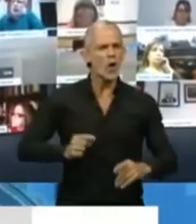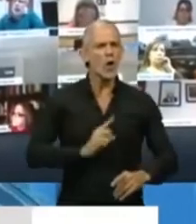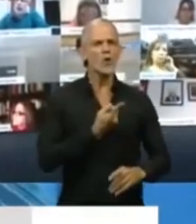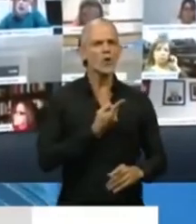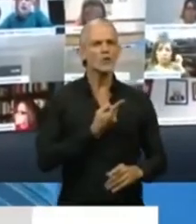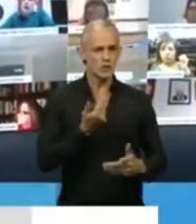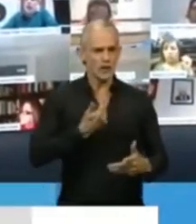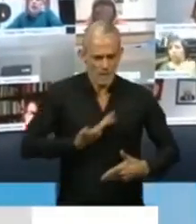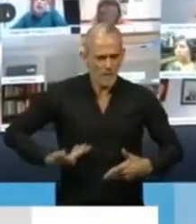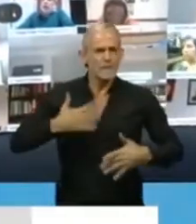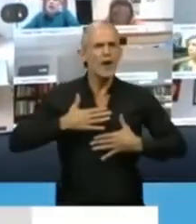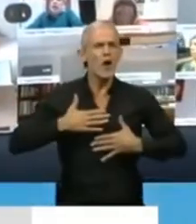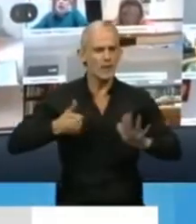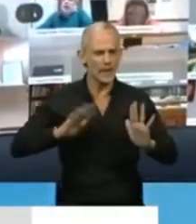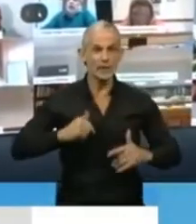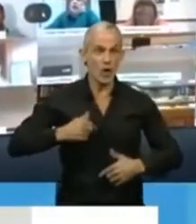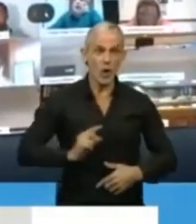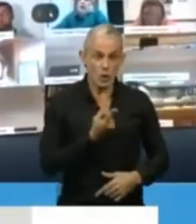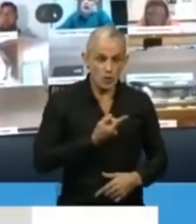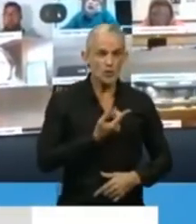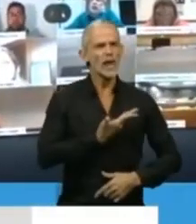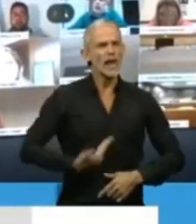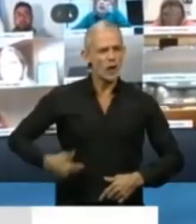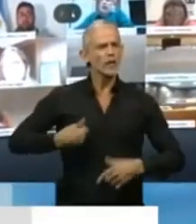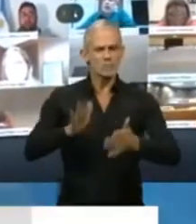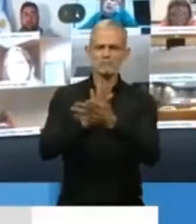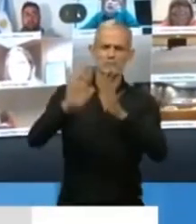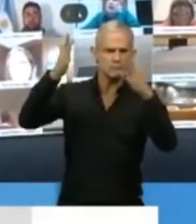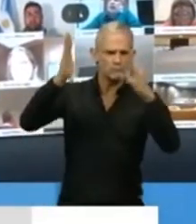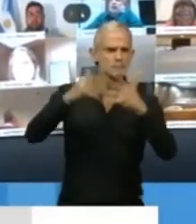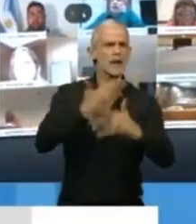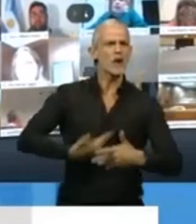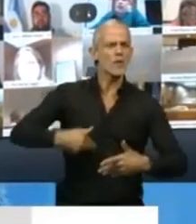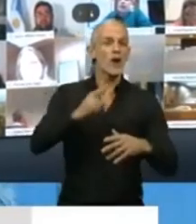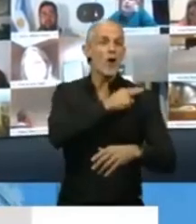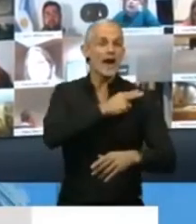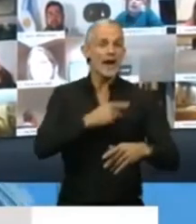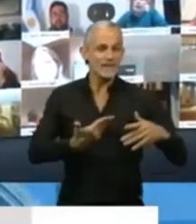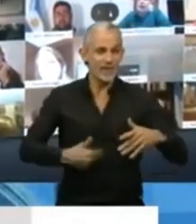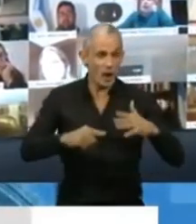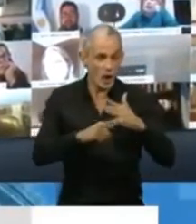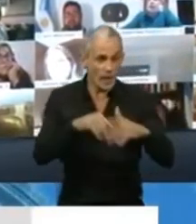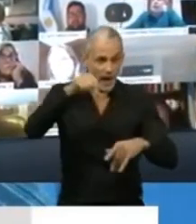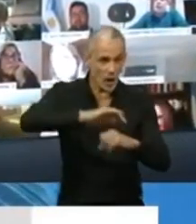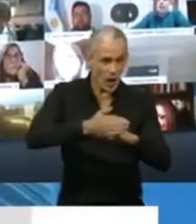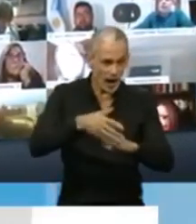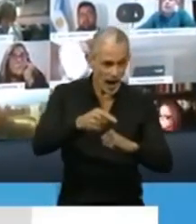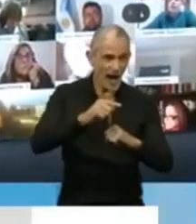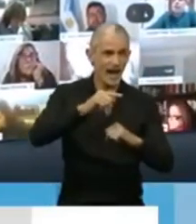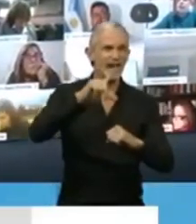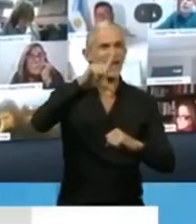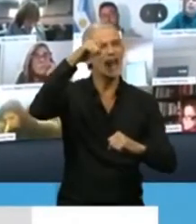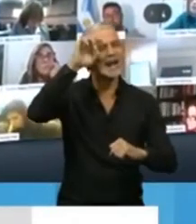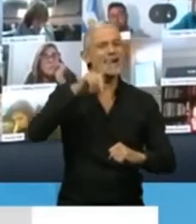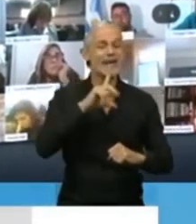de mi gobierno. Estoy muy orgullosa y celebro el trabajo del jefe de gobierno de la Ciudad Autónoma de Buenos Aires, Horacio Rodríguez